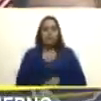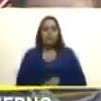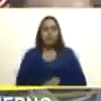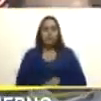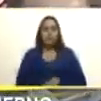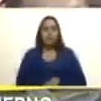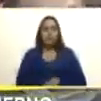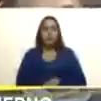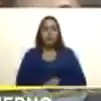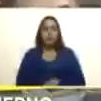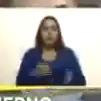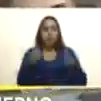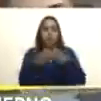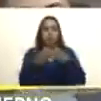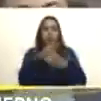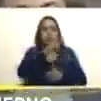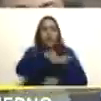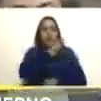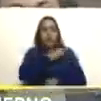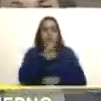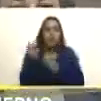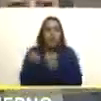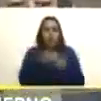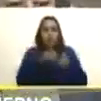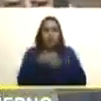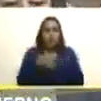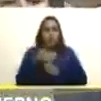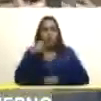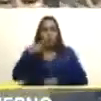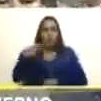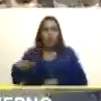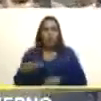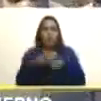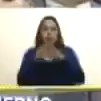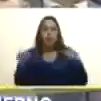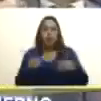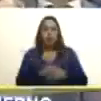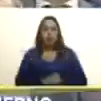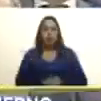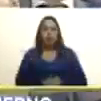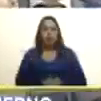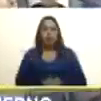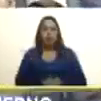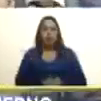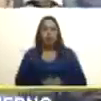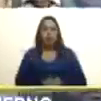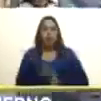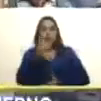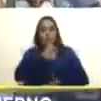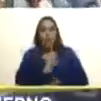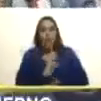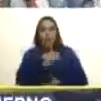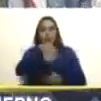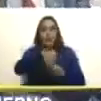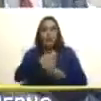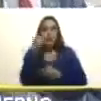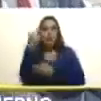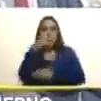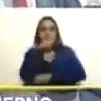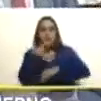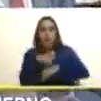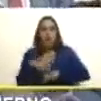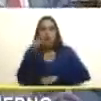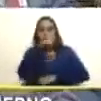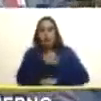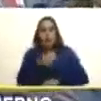con los sectores religiosos económicos políticos todos con los que están representados en la asamblea con los que no están